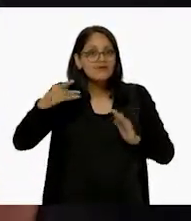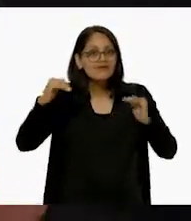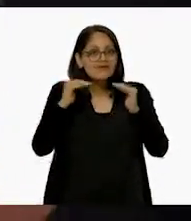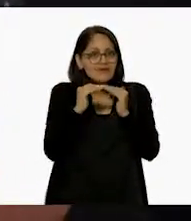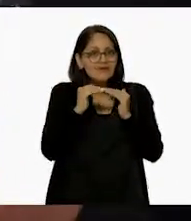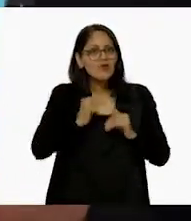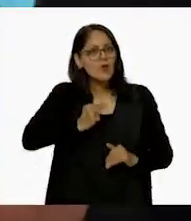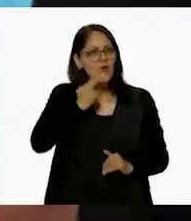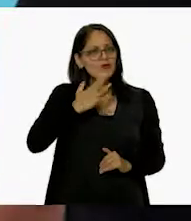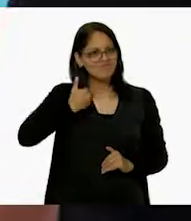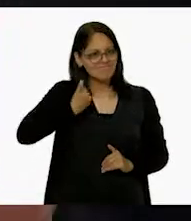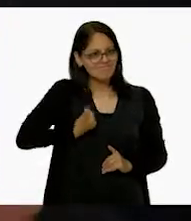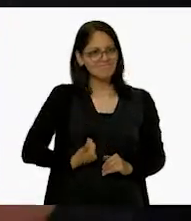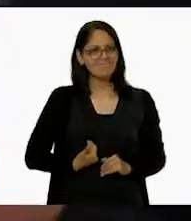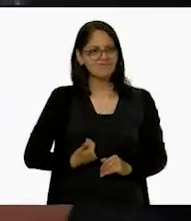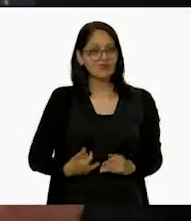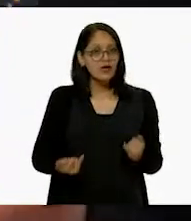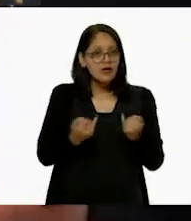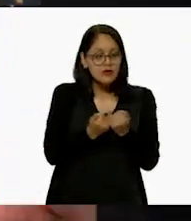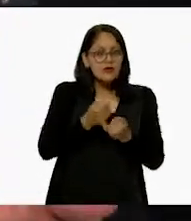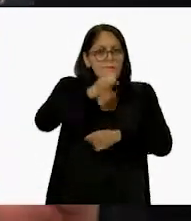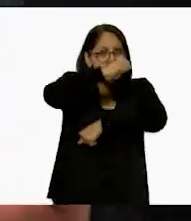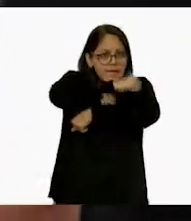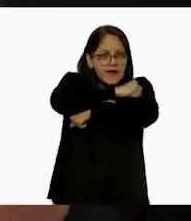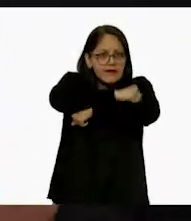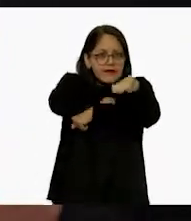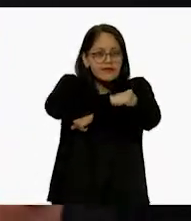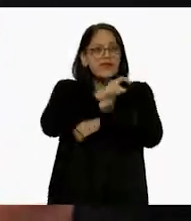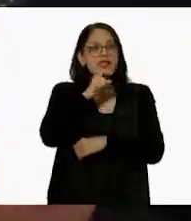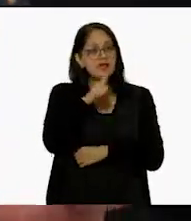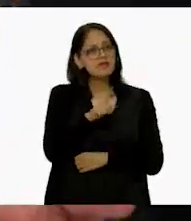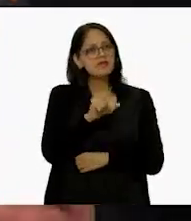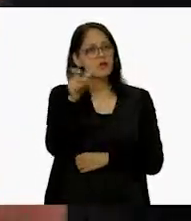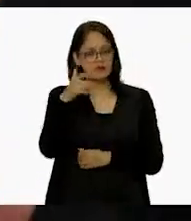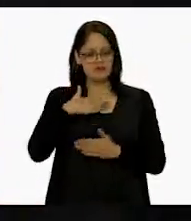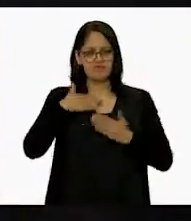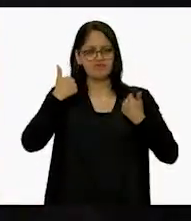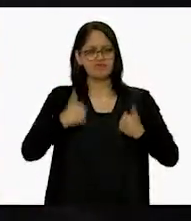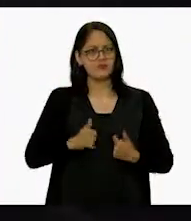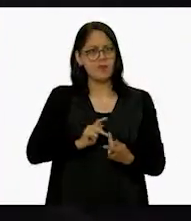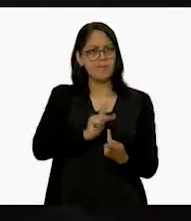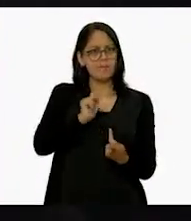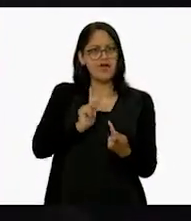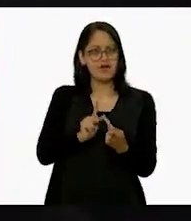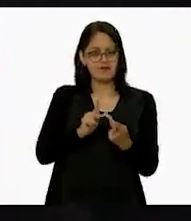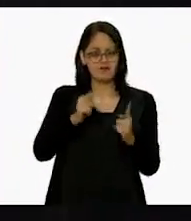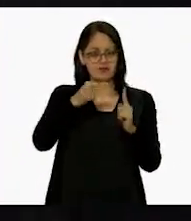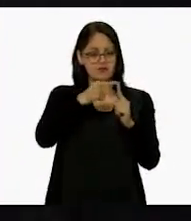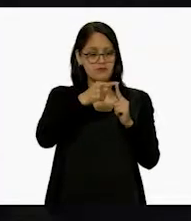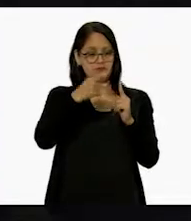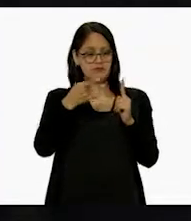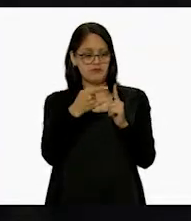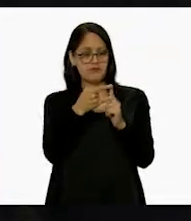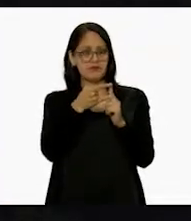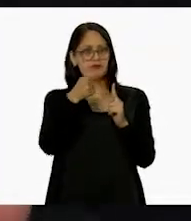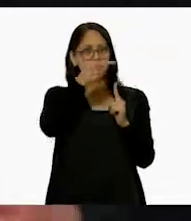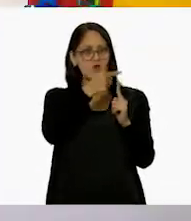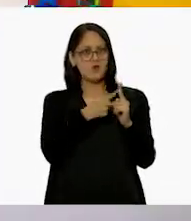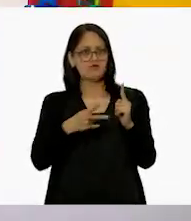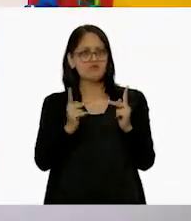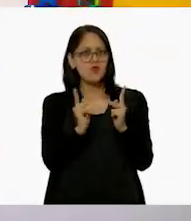usan. También puedo ser ventana. Además, soy perfecto, pues tengo los lados iguales.